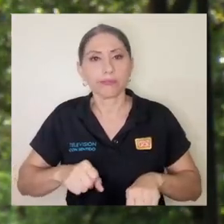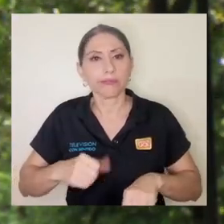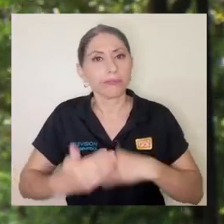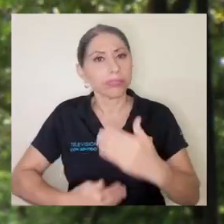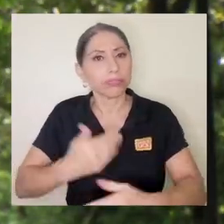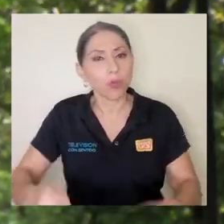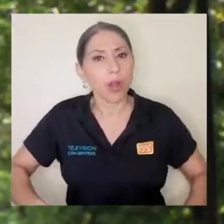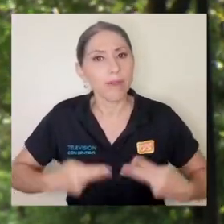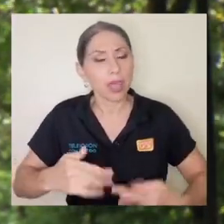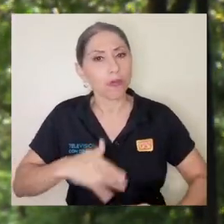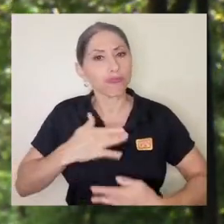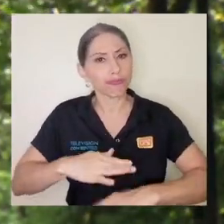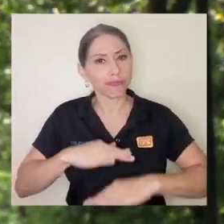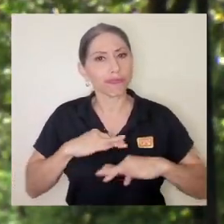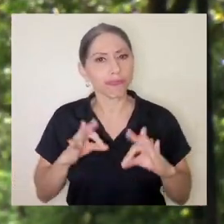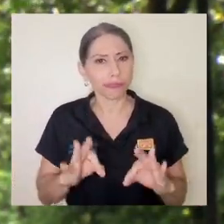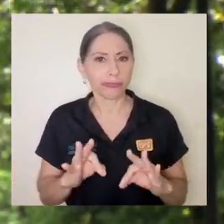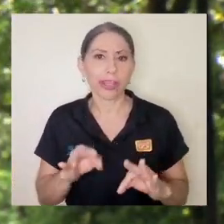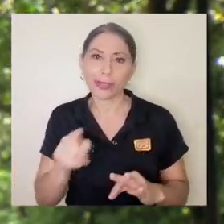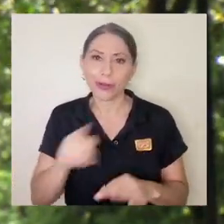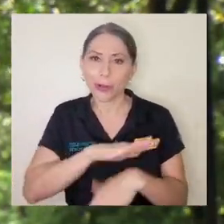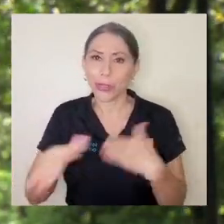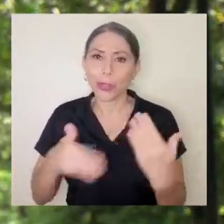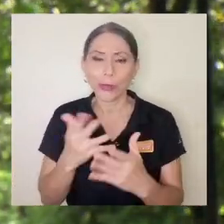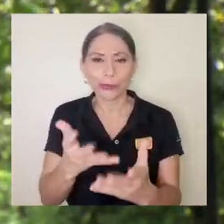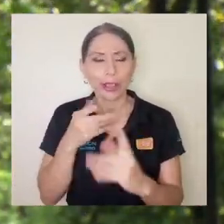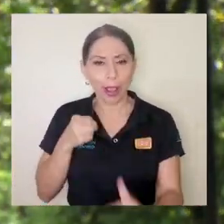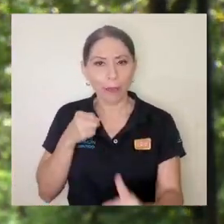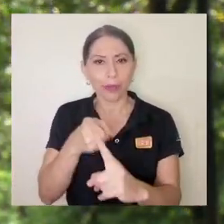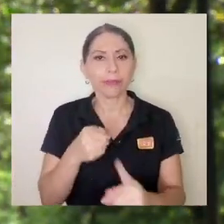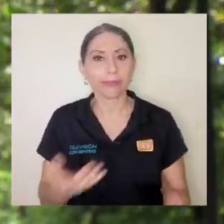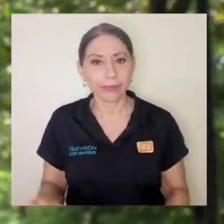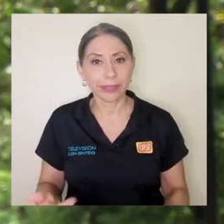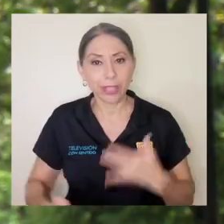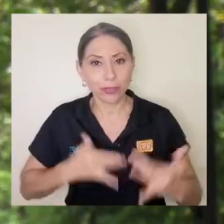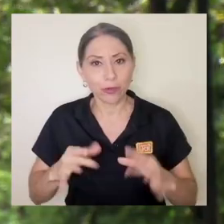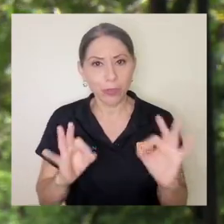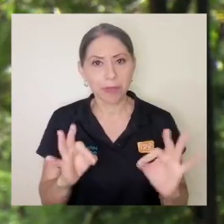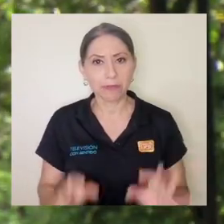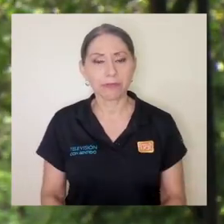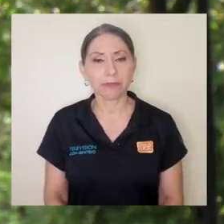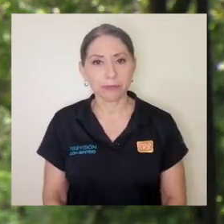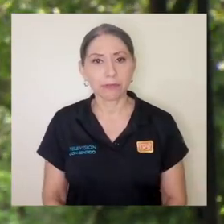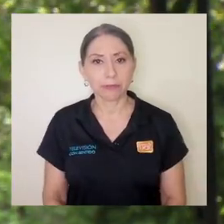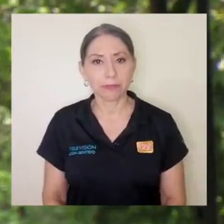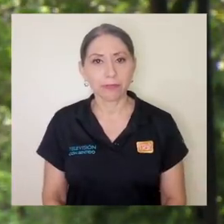una vida con bienestar al fin y al cabo eso es lo que todos buscamos sentirnos bien